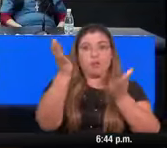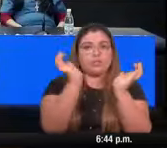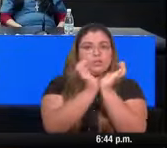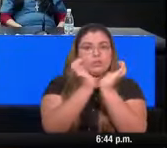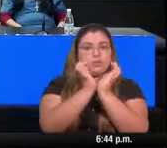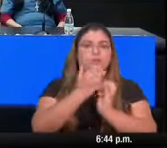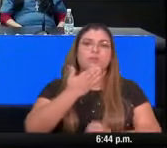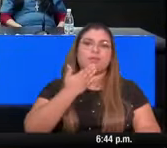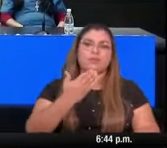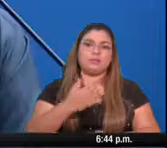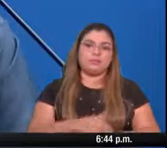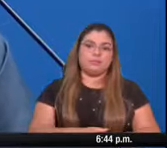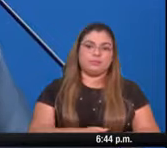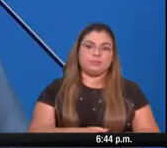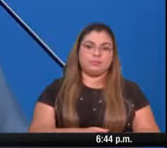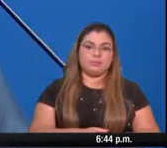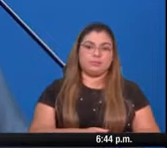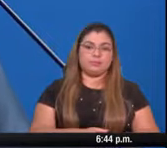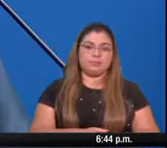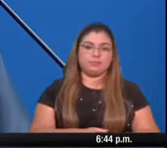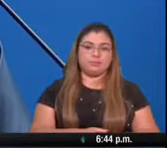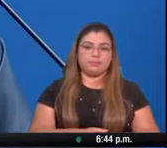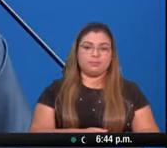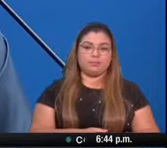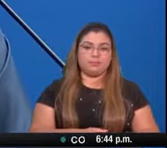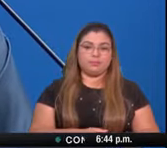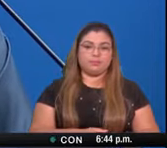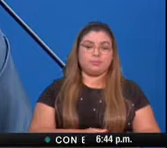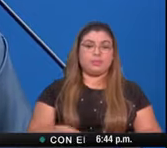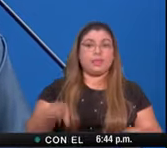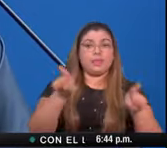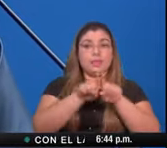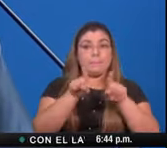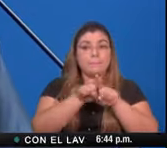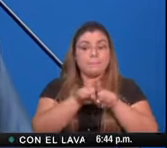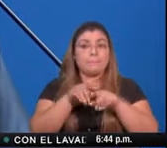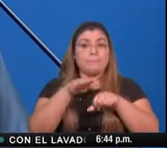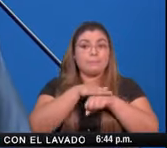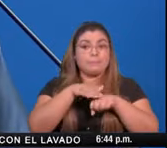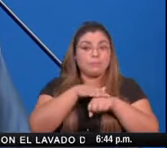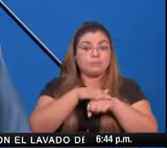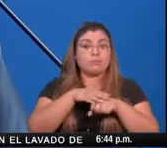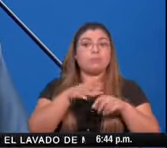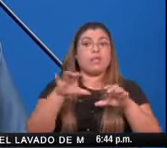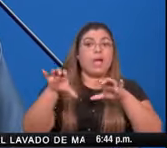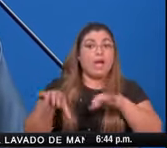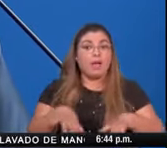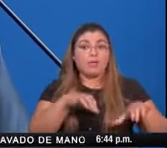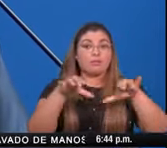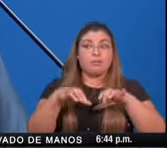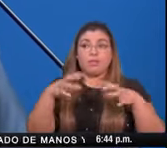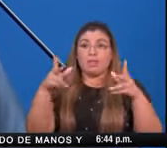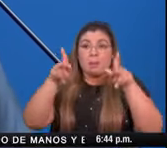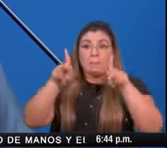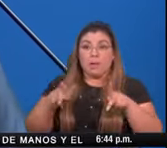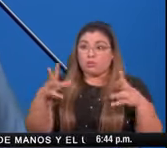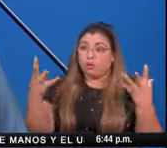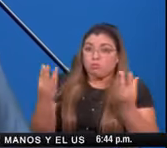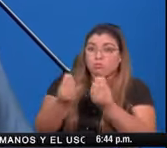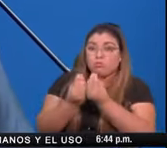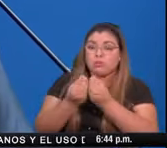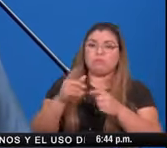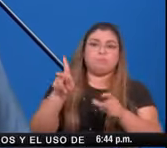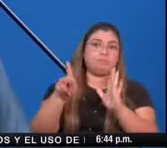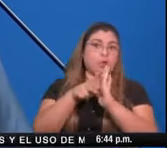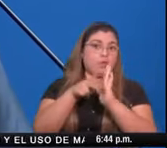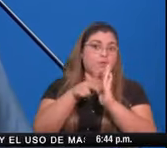gracias gracias licenciado bustamante también se le recuerda que las actividades que generen aglomeraciones están prohibidas que los